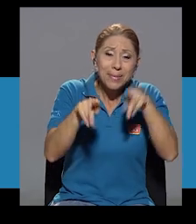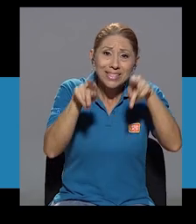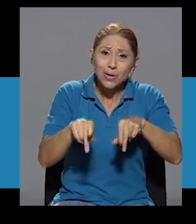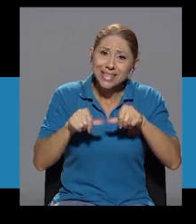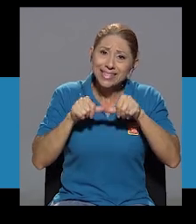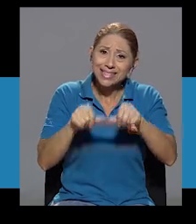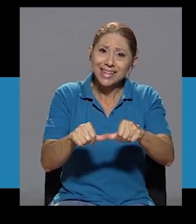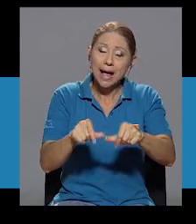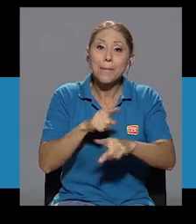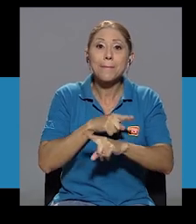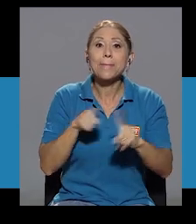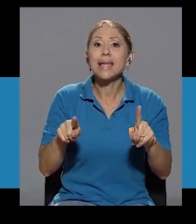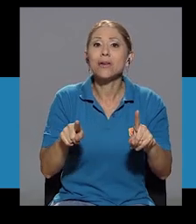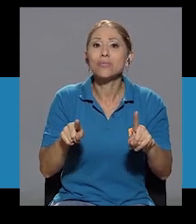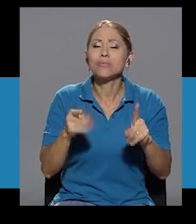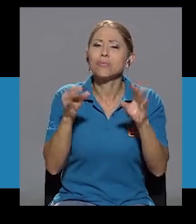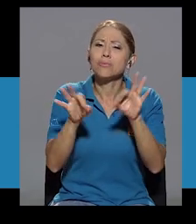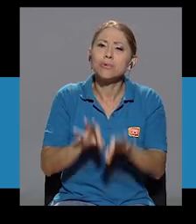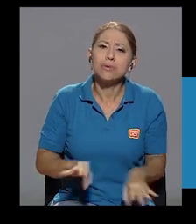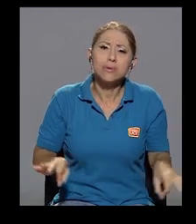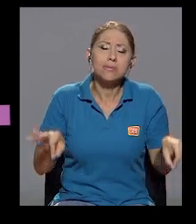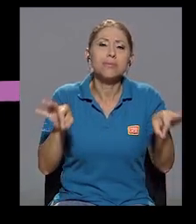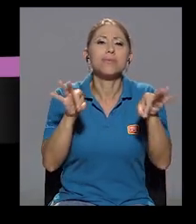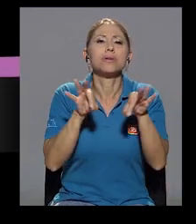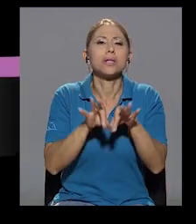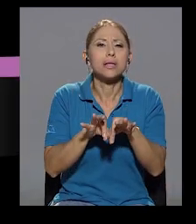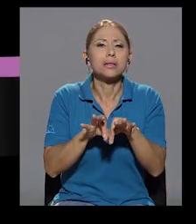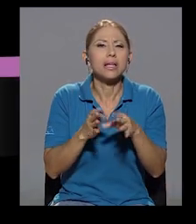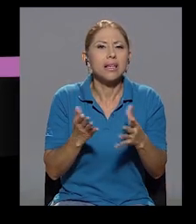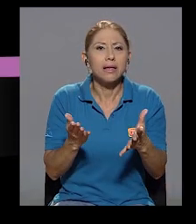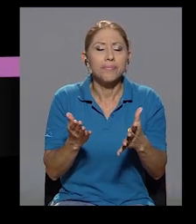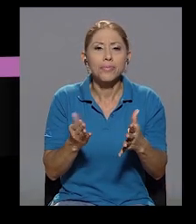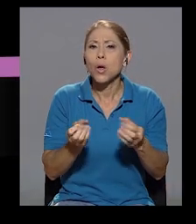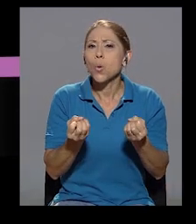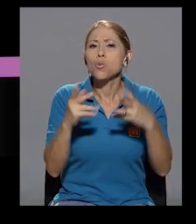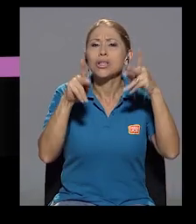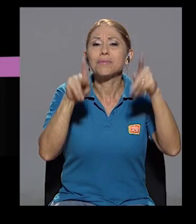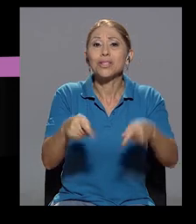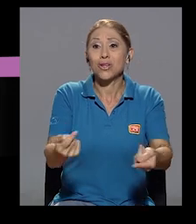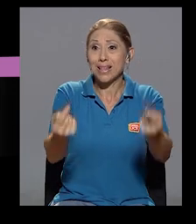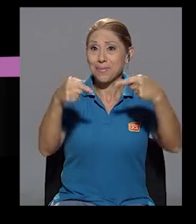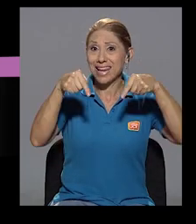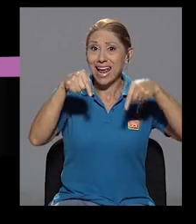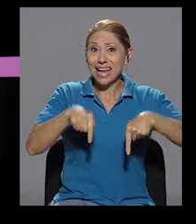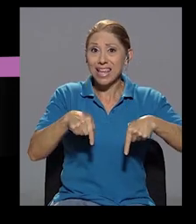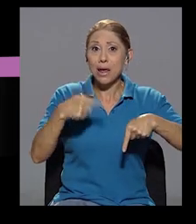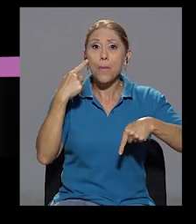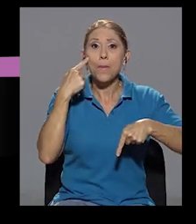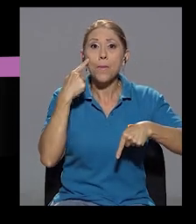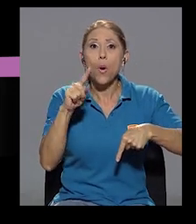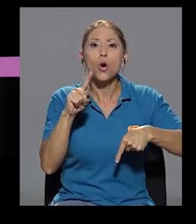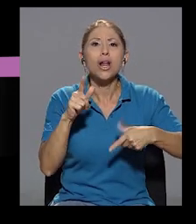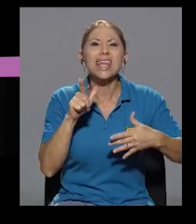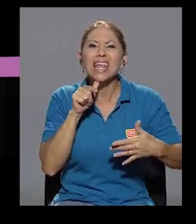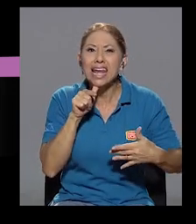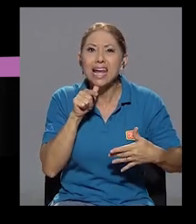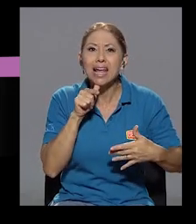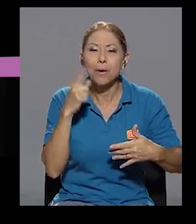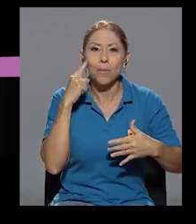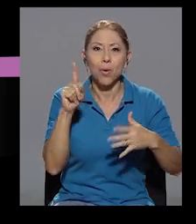sigan. Pero aquí hay algo importante y tal vez que hay que rescatar, que muchas personas vienen aquí a internarse por la familia.